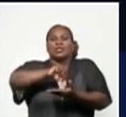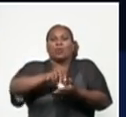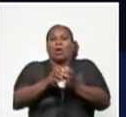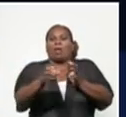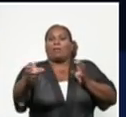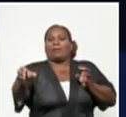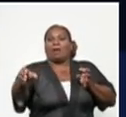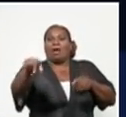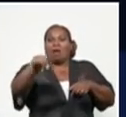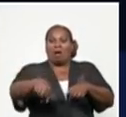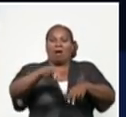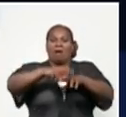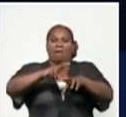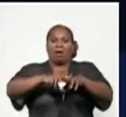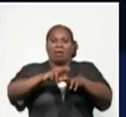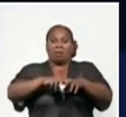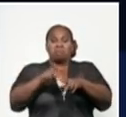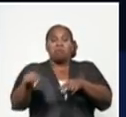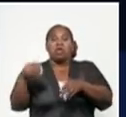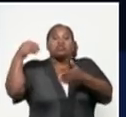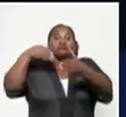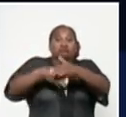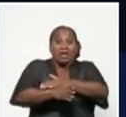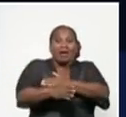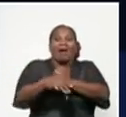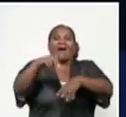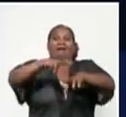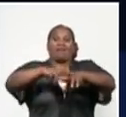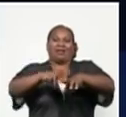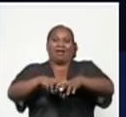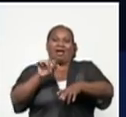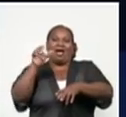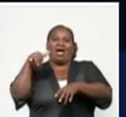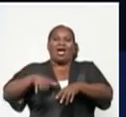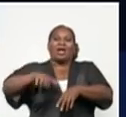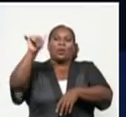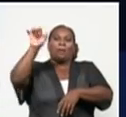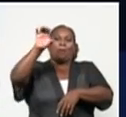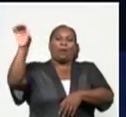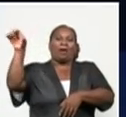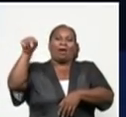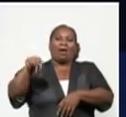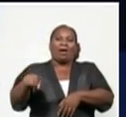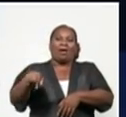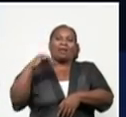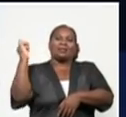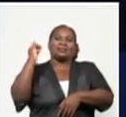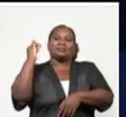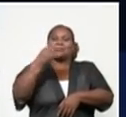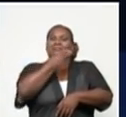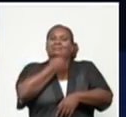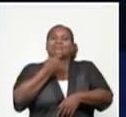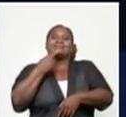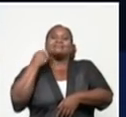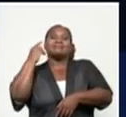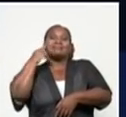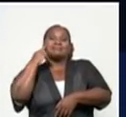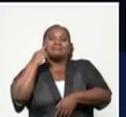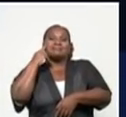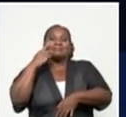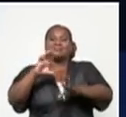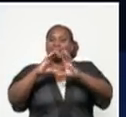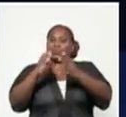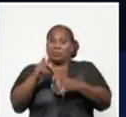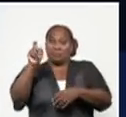capital, que es por donde llegan, llegan por el aeropuerto internacional José Matí, pues todos los casos están